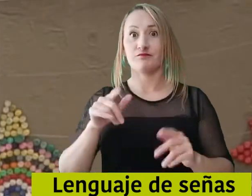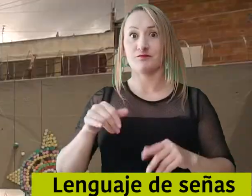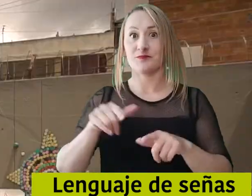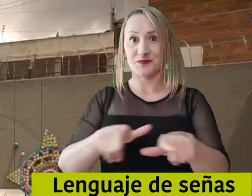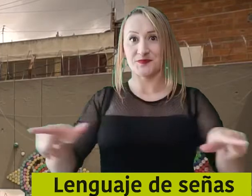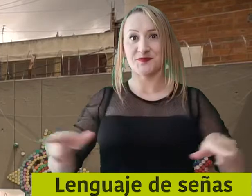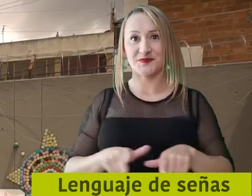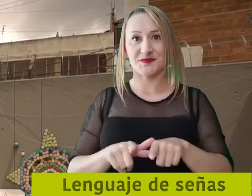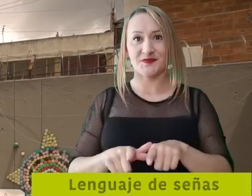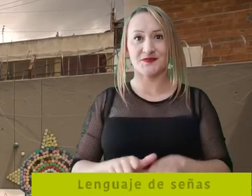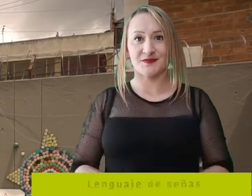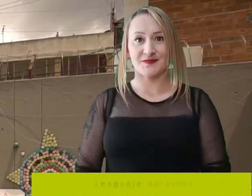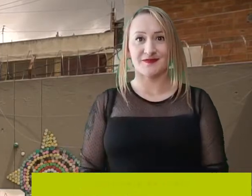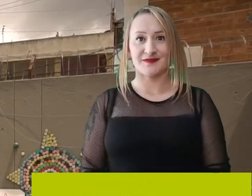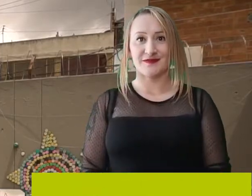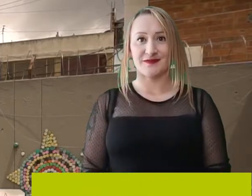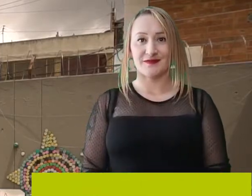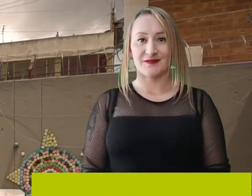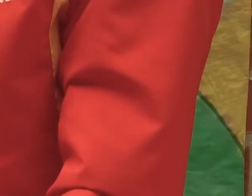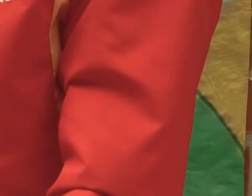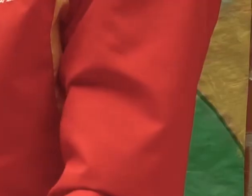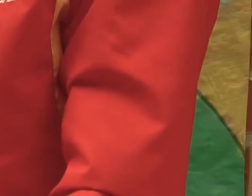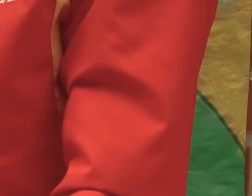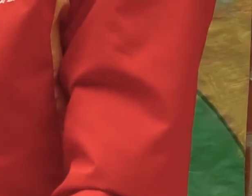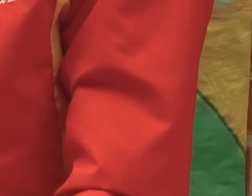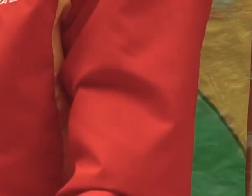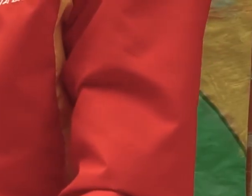para impulsarse en la movilidad sostenible.